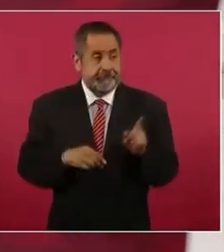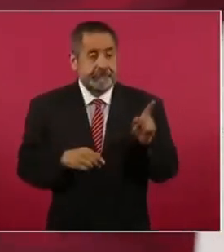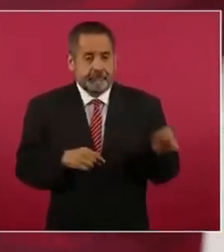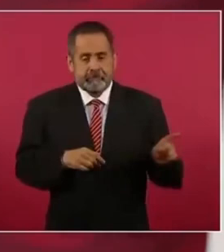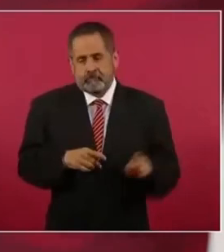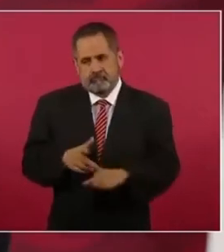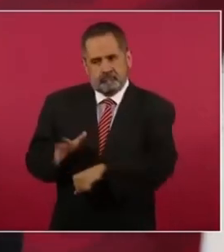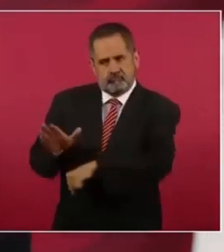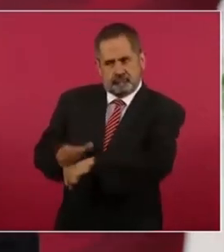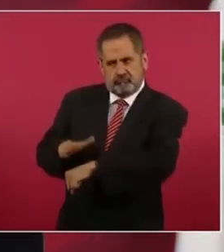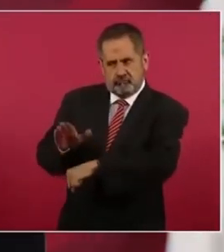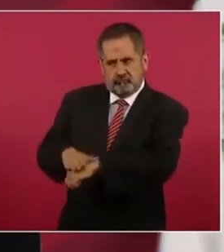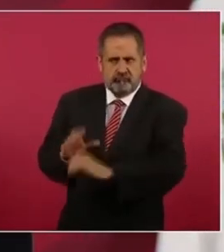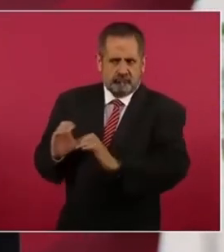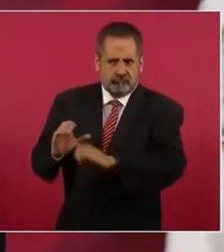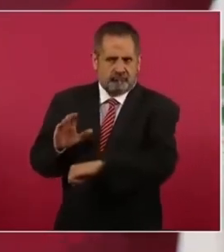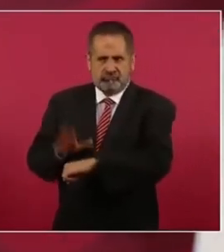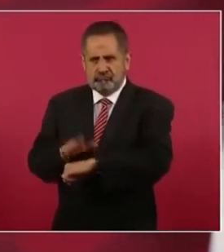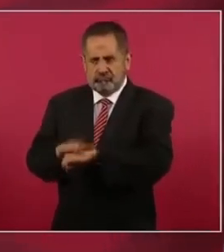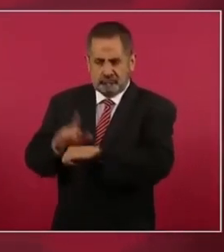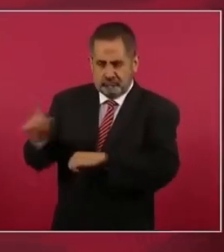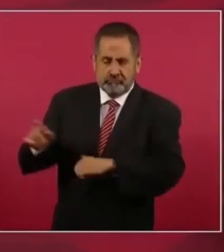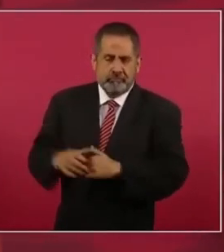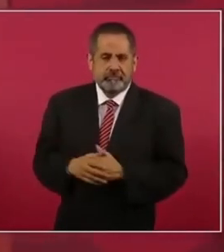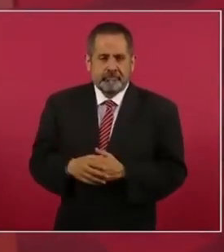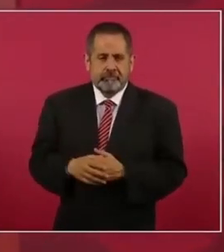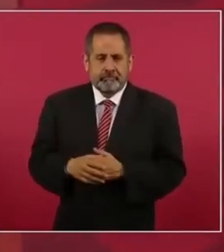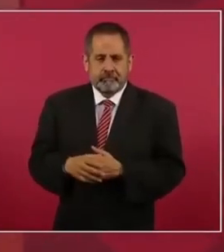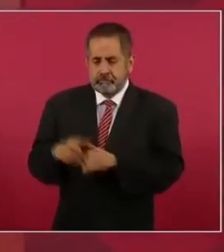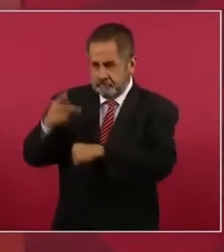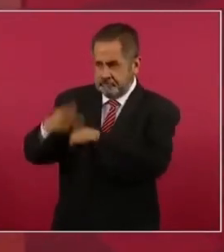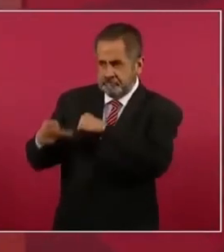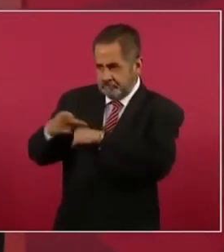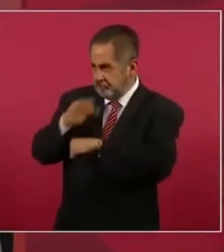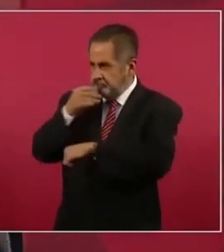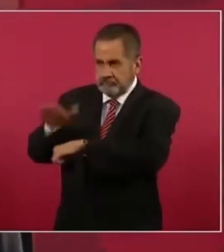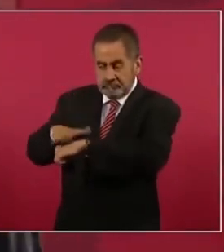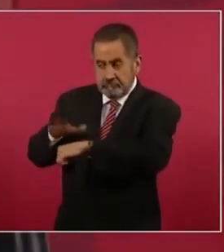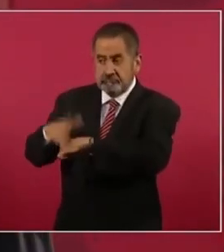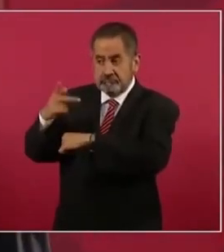advirtió de que corría yo peligro.